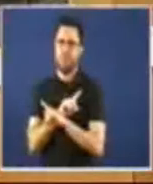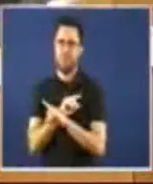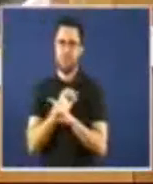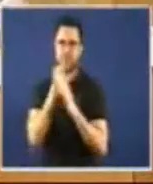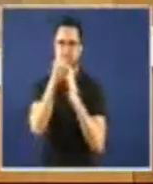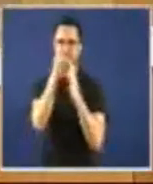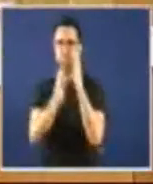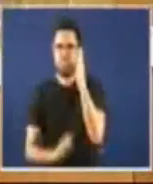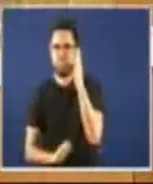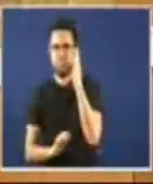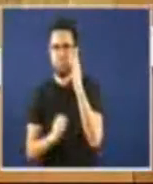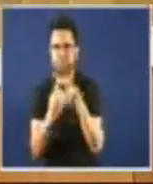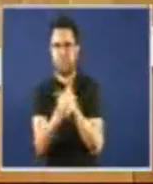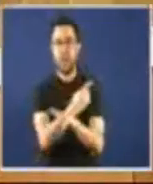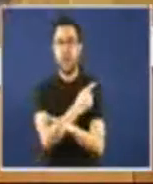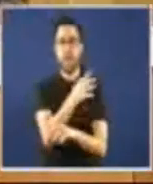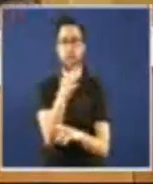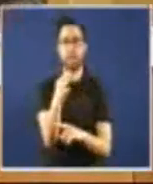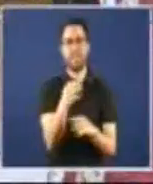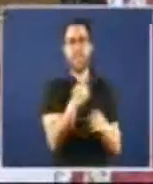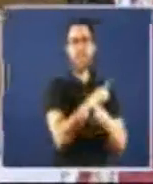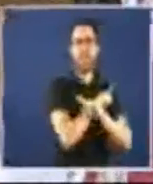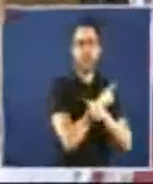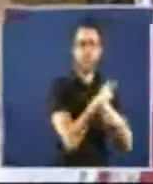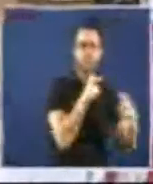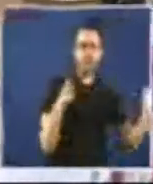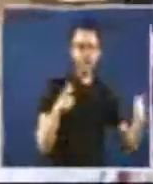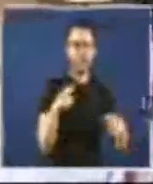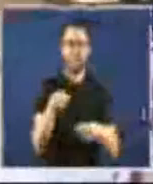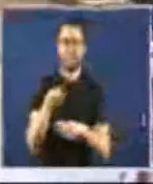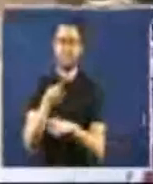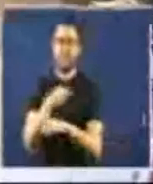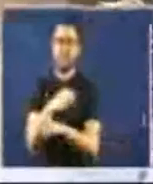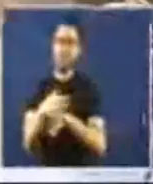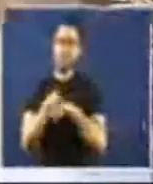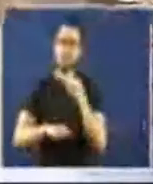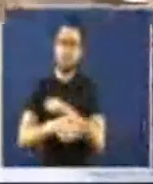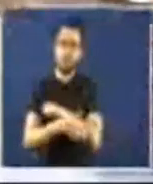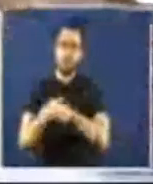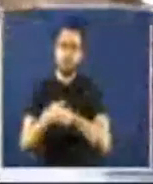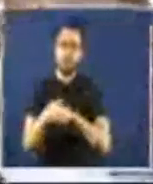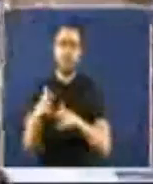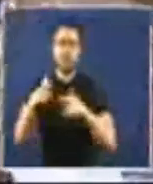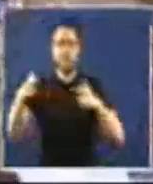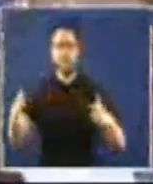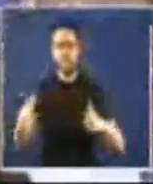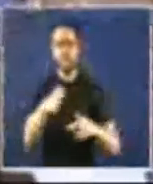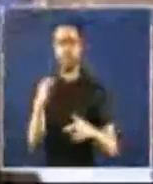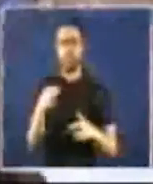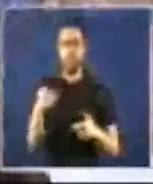máis desemprego, máis pobreza, polo tanto, máis necesidade de financiamento para os servicios sociais, non, si? Pois non, tampouco.